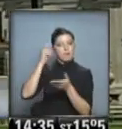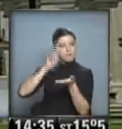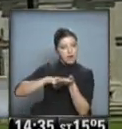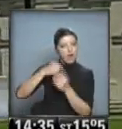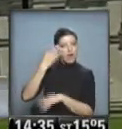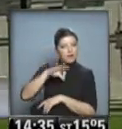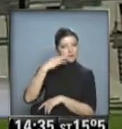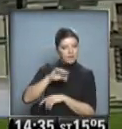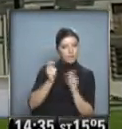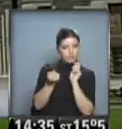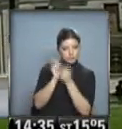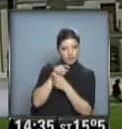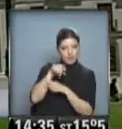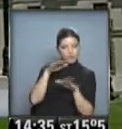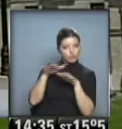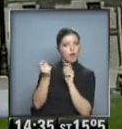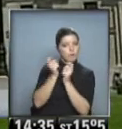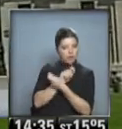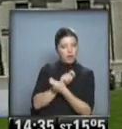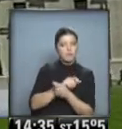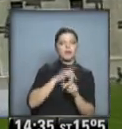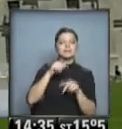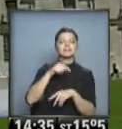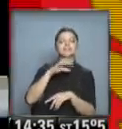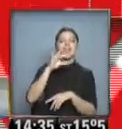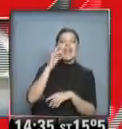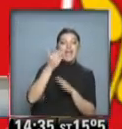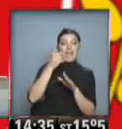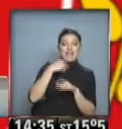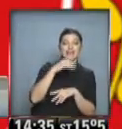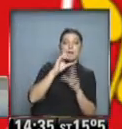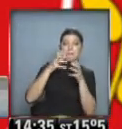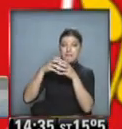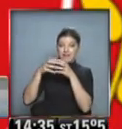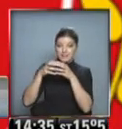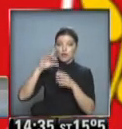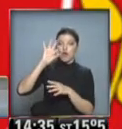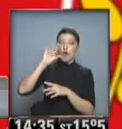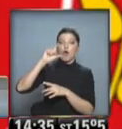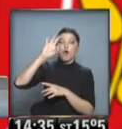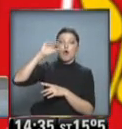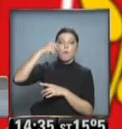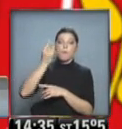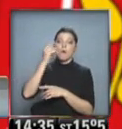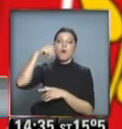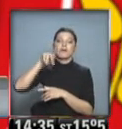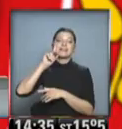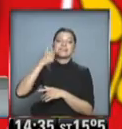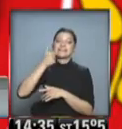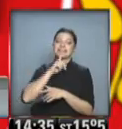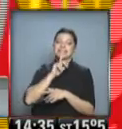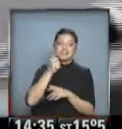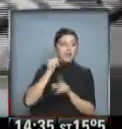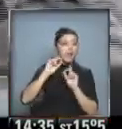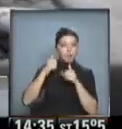recibió, antes de las primarias del domingo, el significativo apoyo del Partido Comunista, que así podría ingresar por primera vez